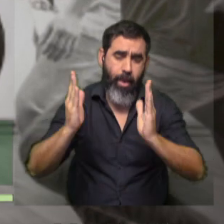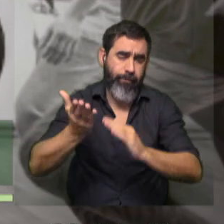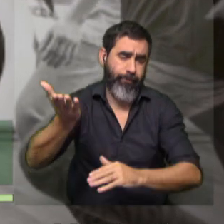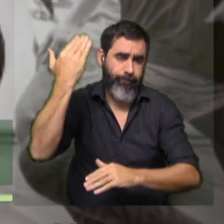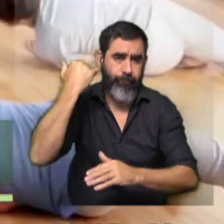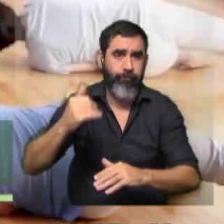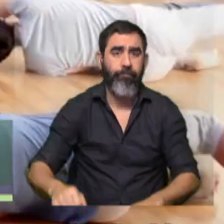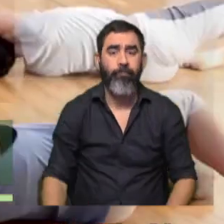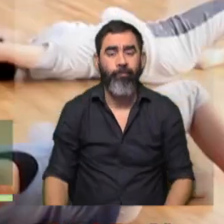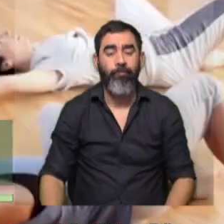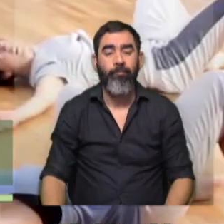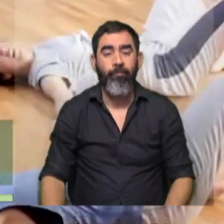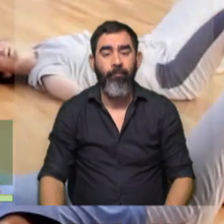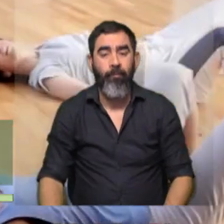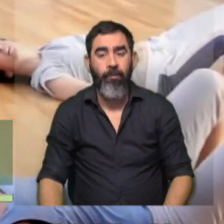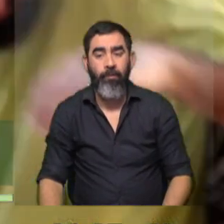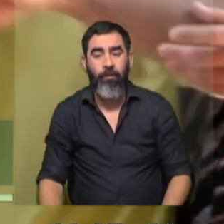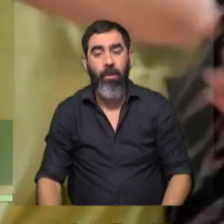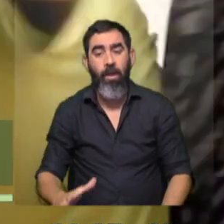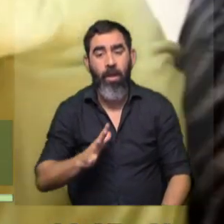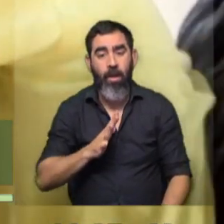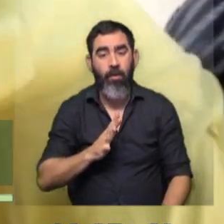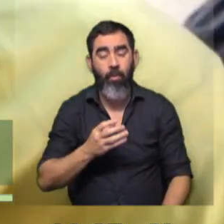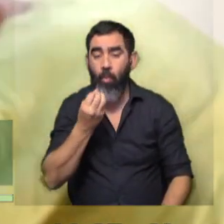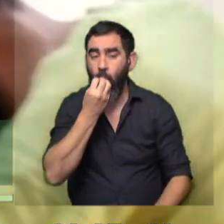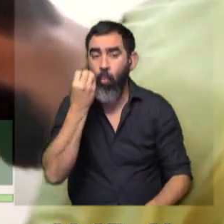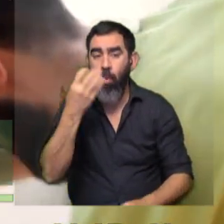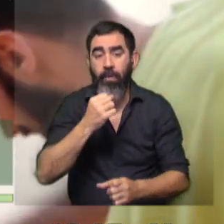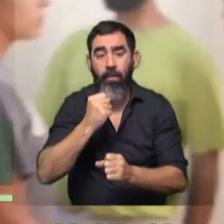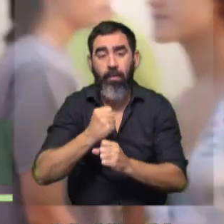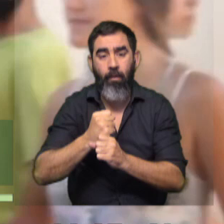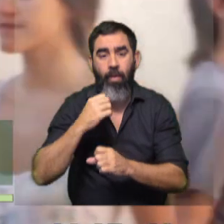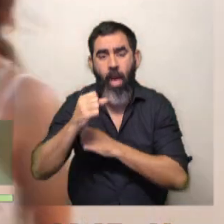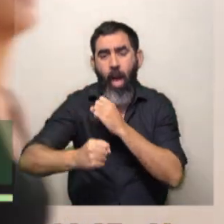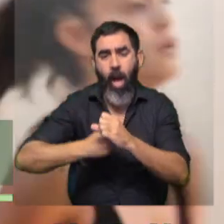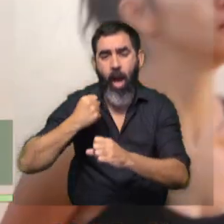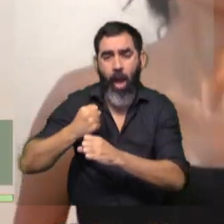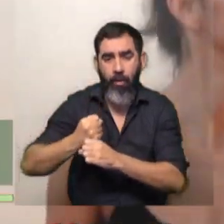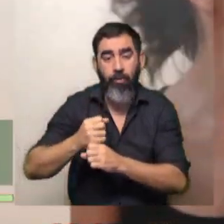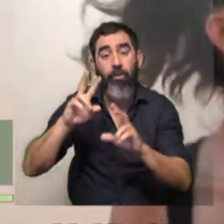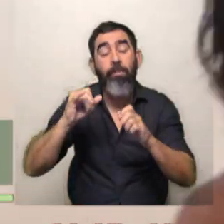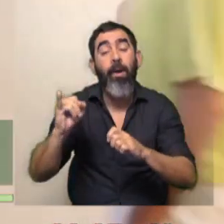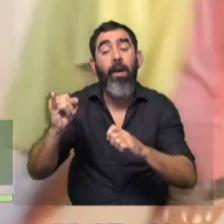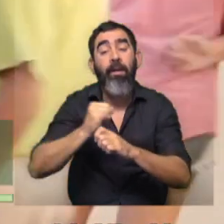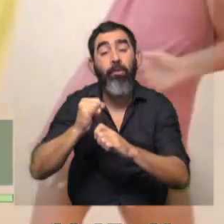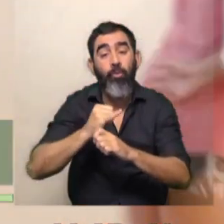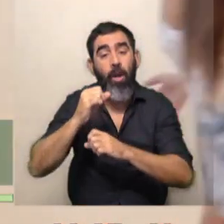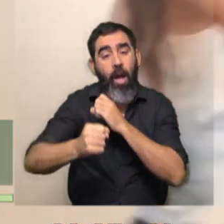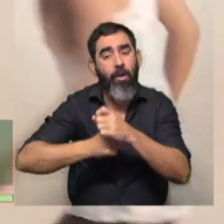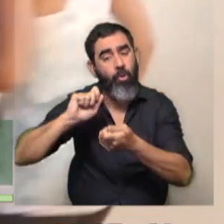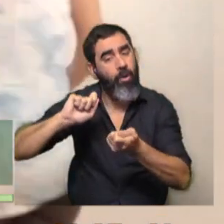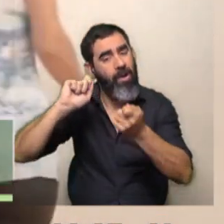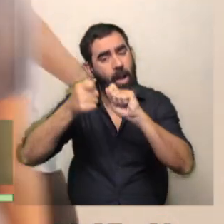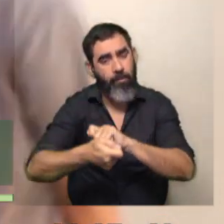data, y tiene un trabajo repotente de larga data. Sí, a nivel institucional, hace unos años que cambió un poco